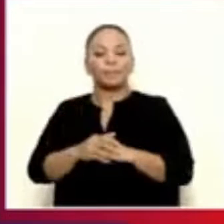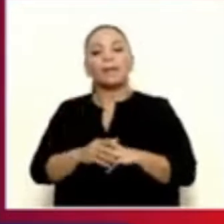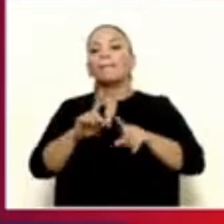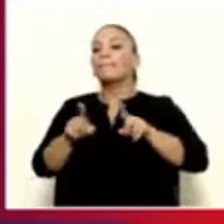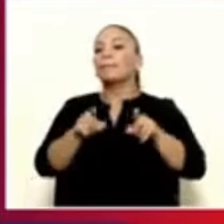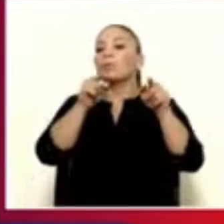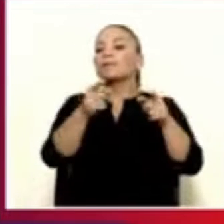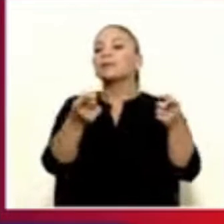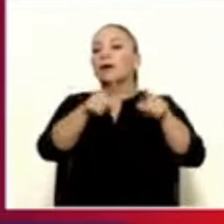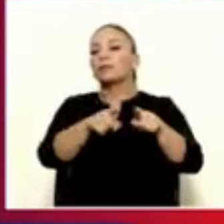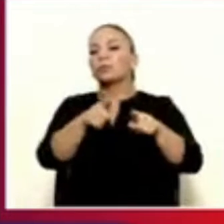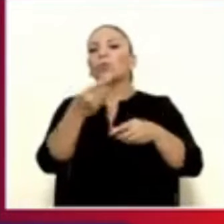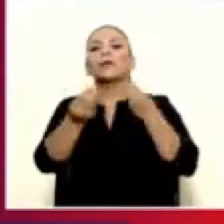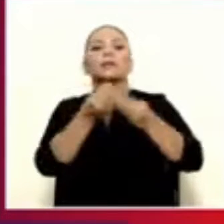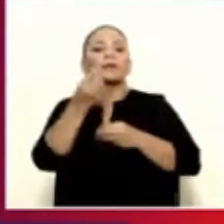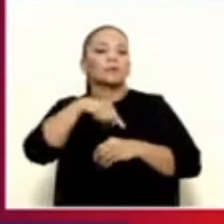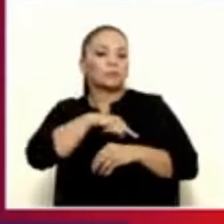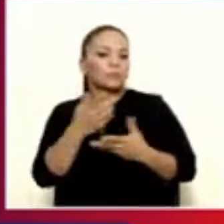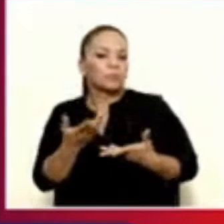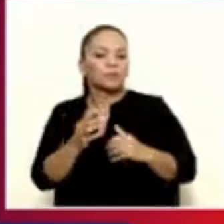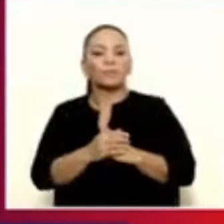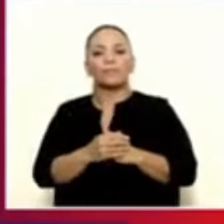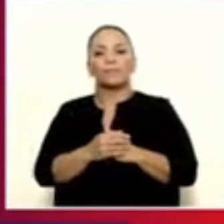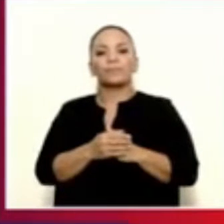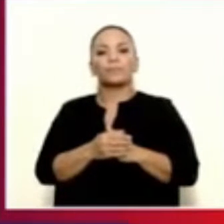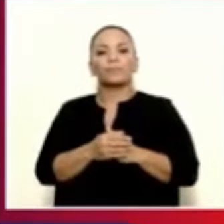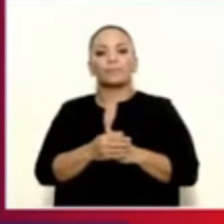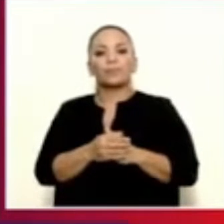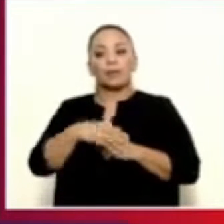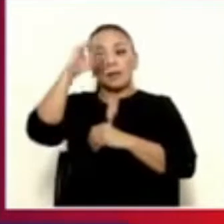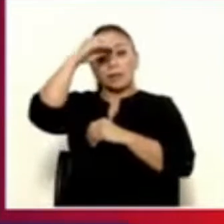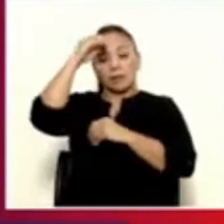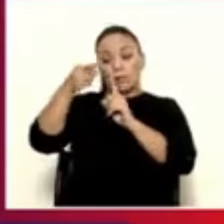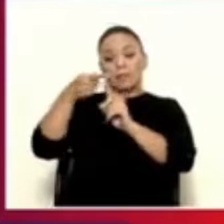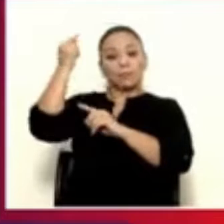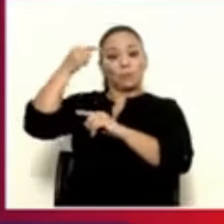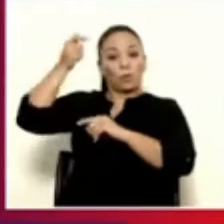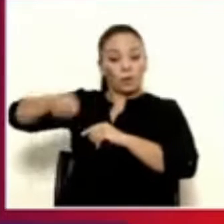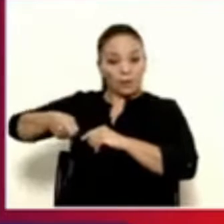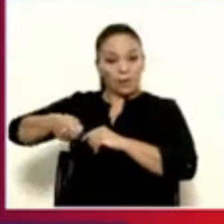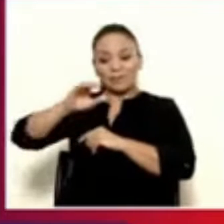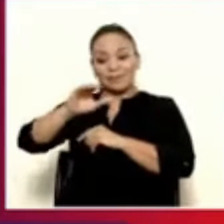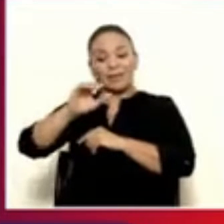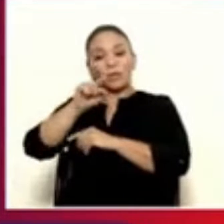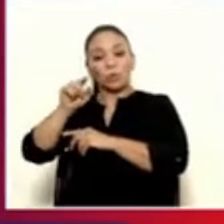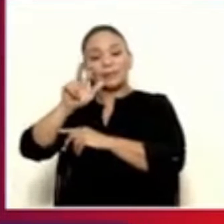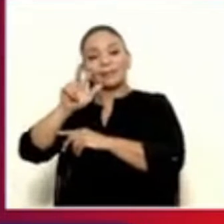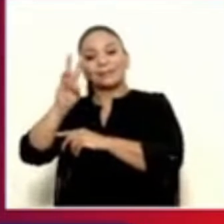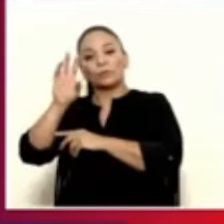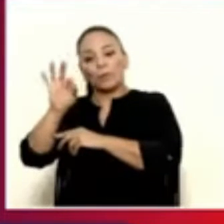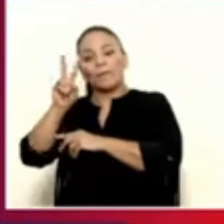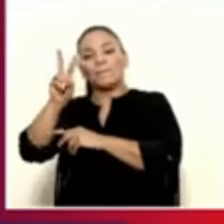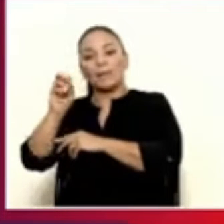este caso lo que estamos haciendo es validando un criterio de la Procuraduría, el C-369